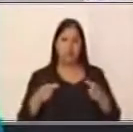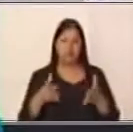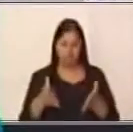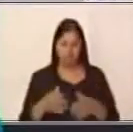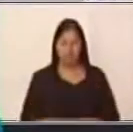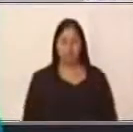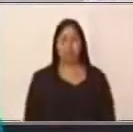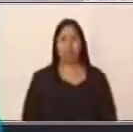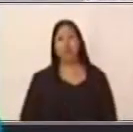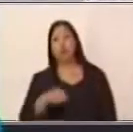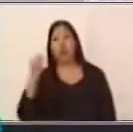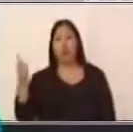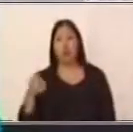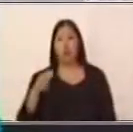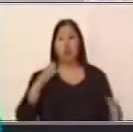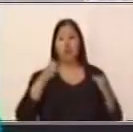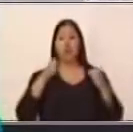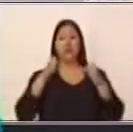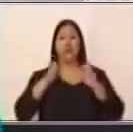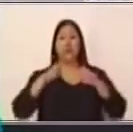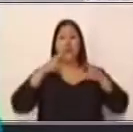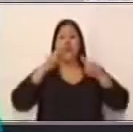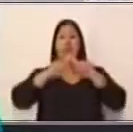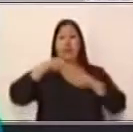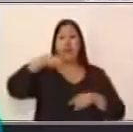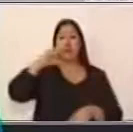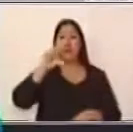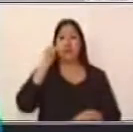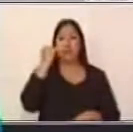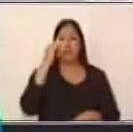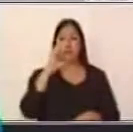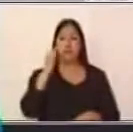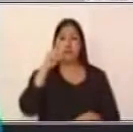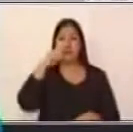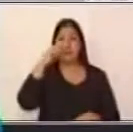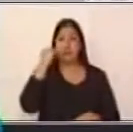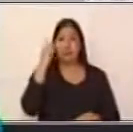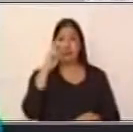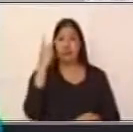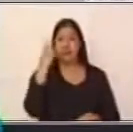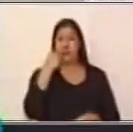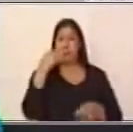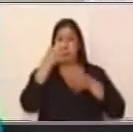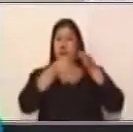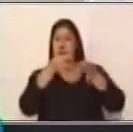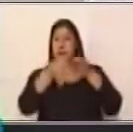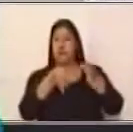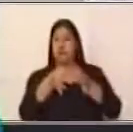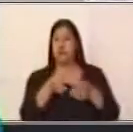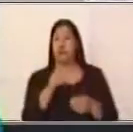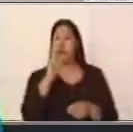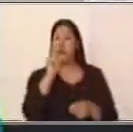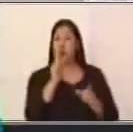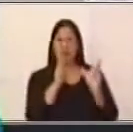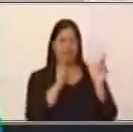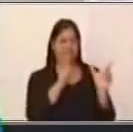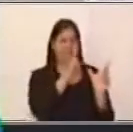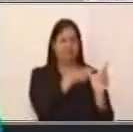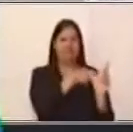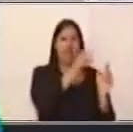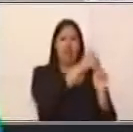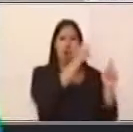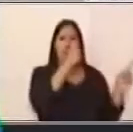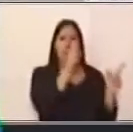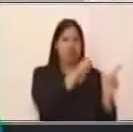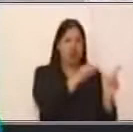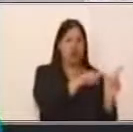Y las explicativas, una aclara, en este caso, una de las oraciones va a aclarar el